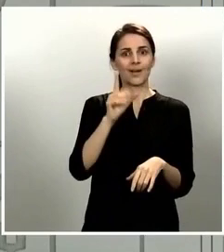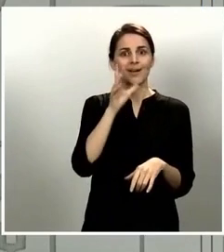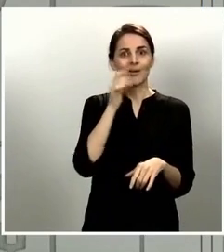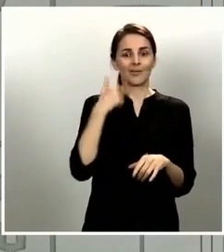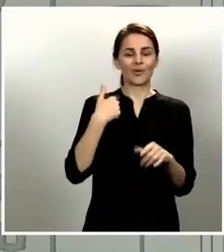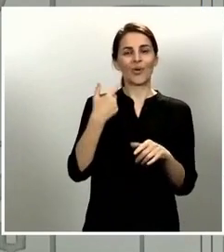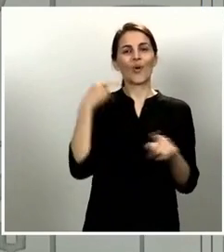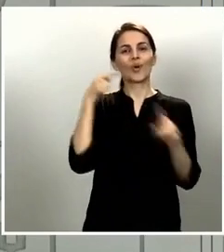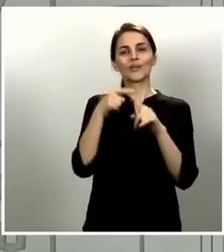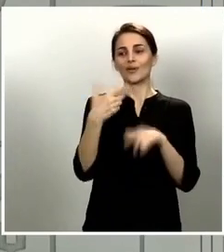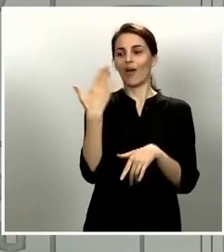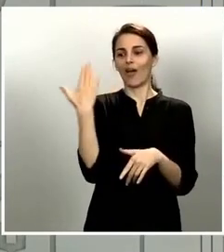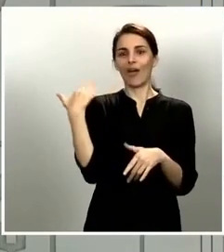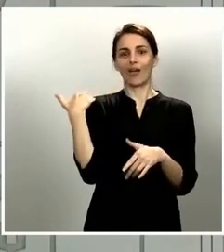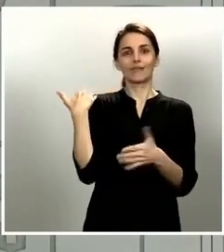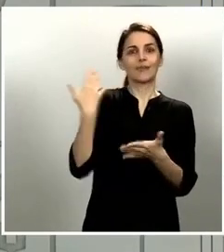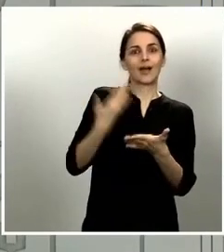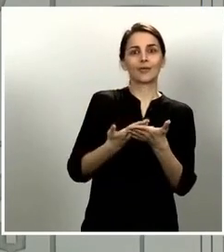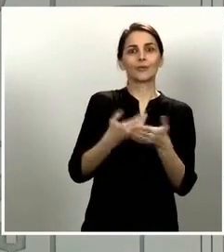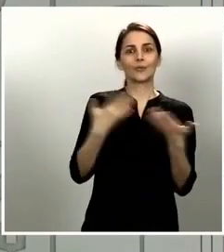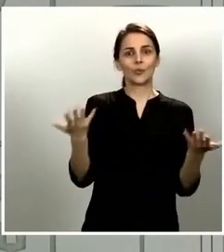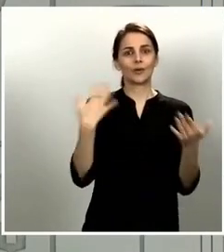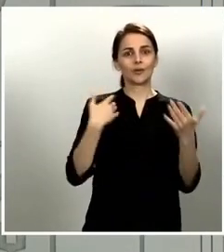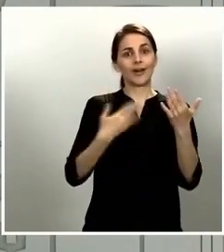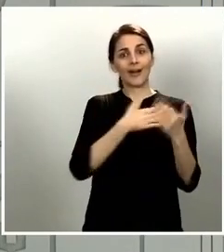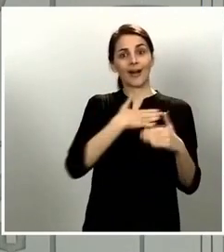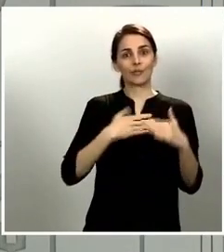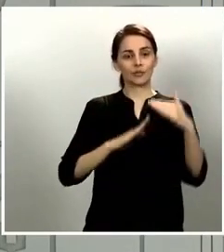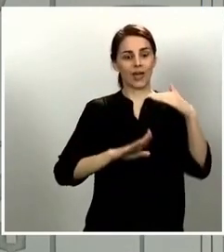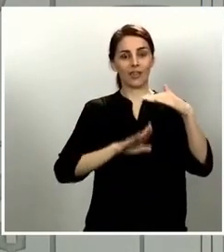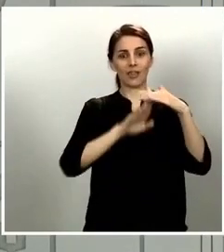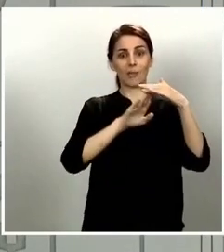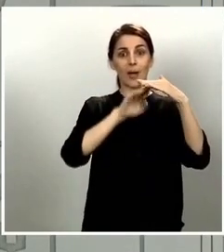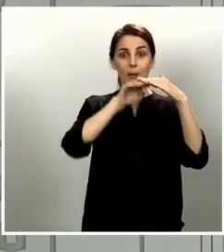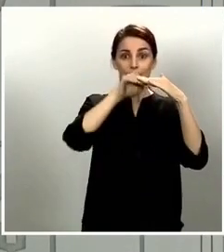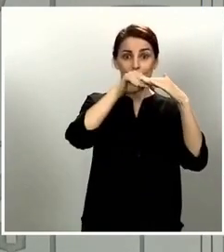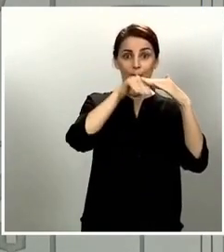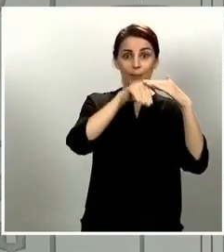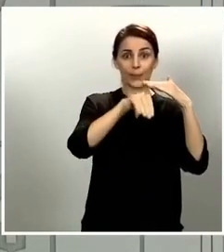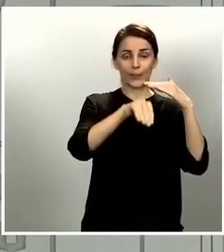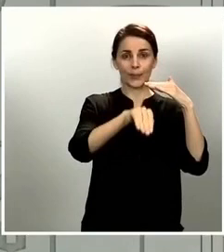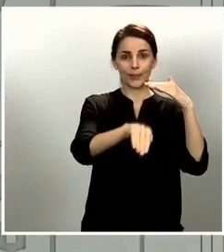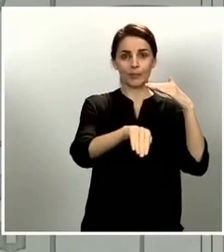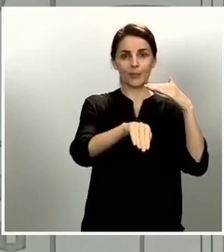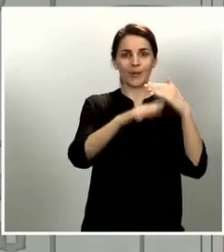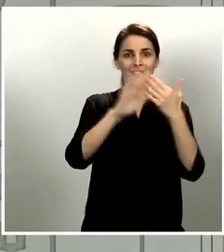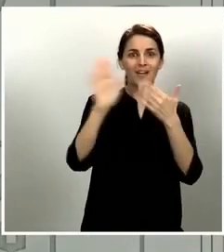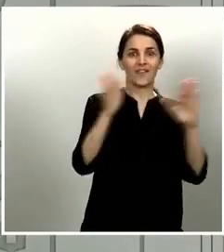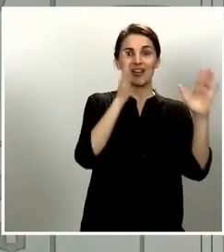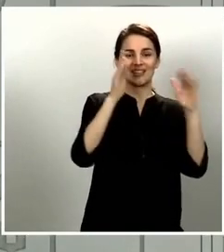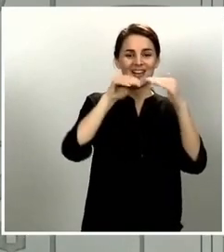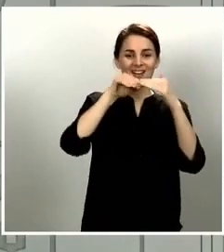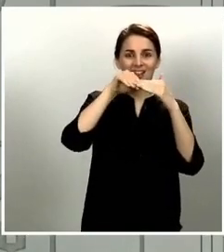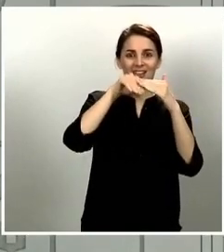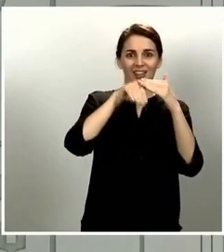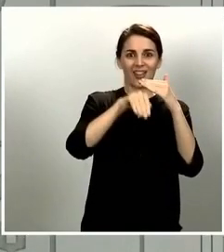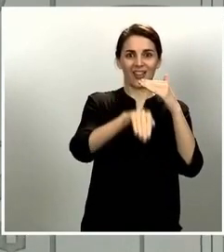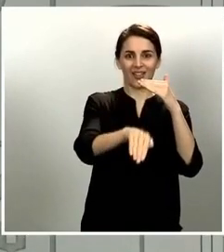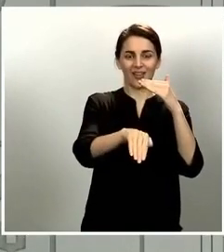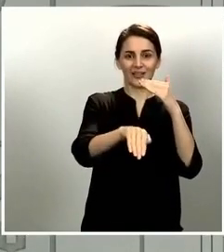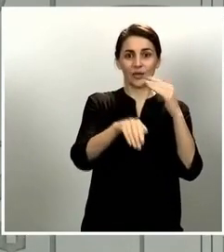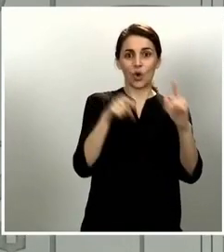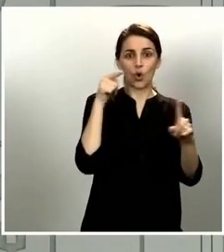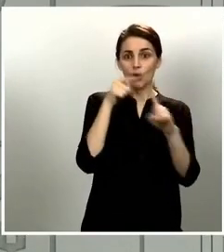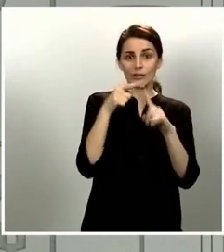la curva y doblegarla posteriormente y empezar la curva, la fase descendente, porque ya sabemos que eso lo estamos consiguiendo y que